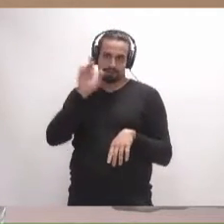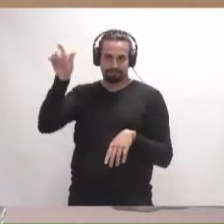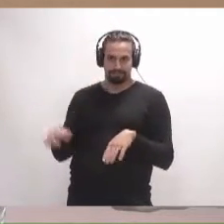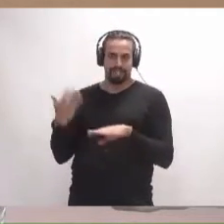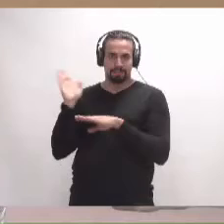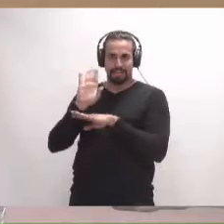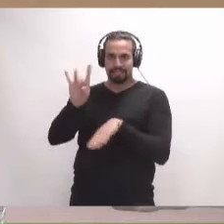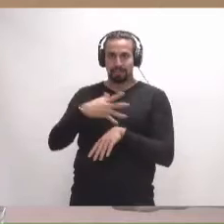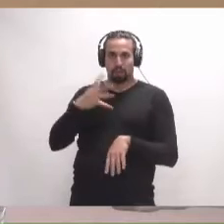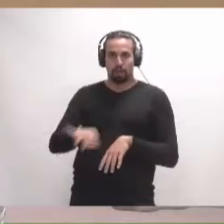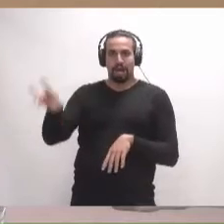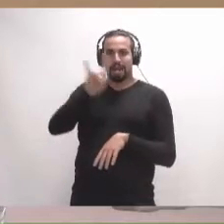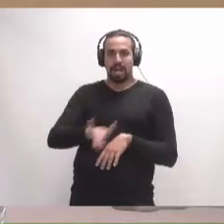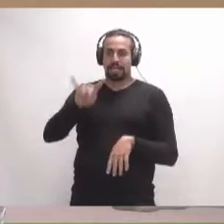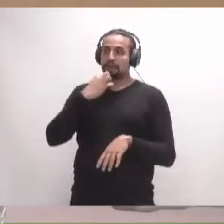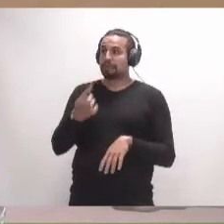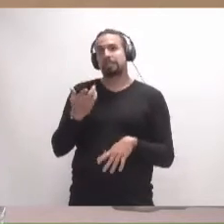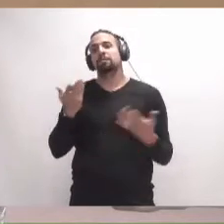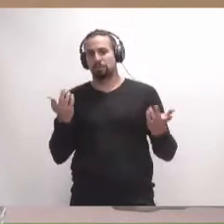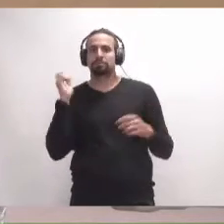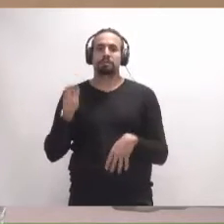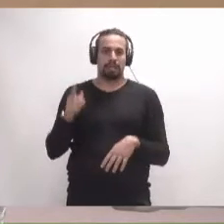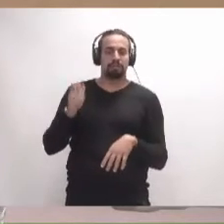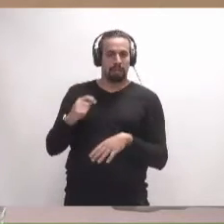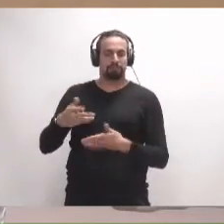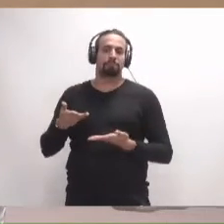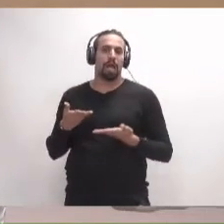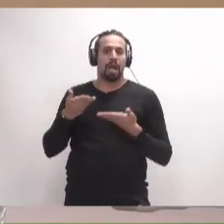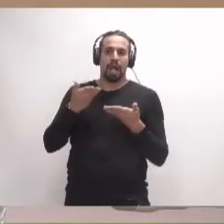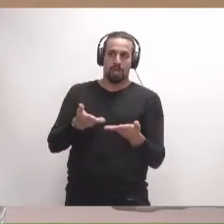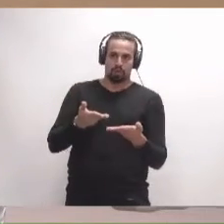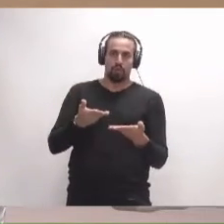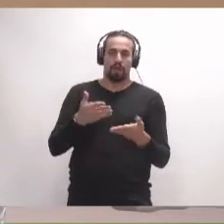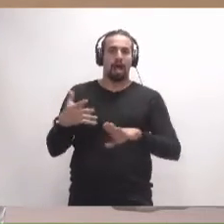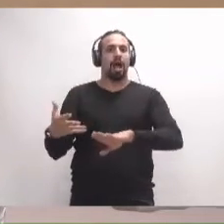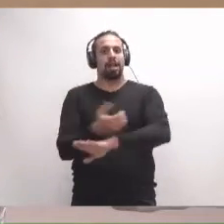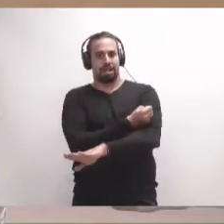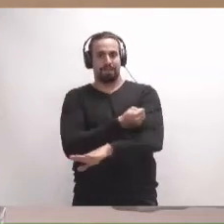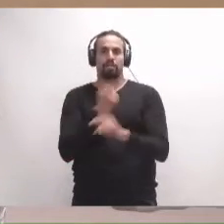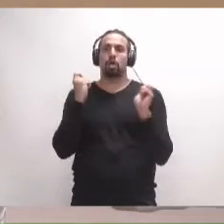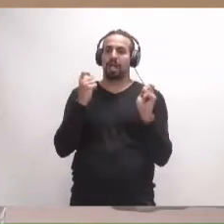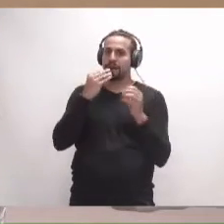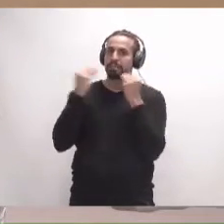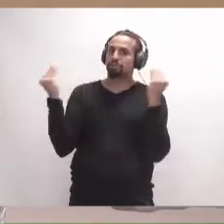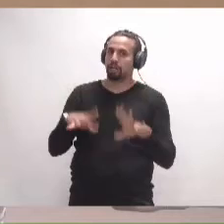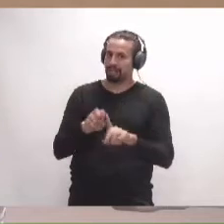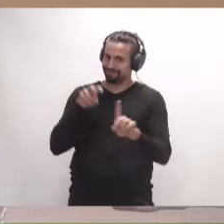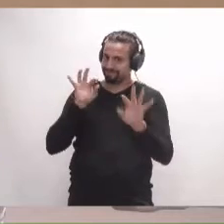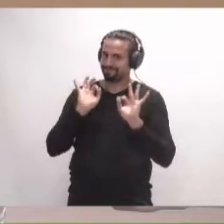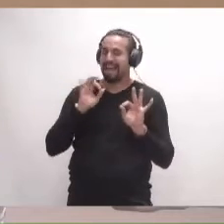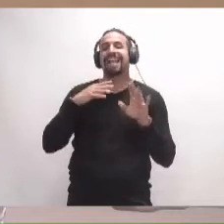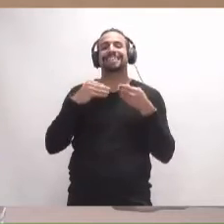representante de Sí Podemos Canarias, bueno, pues ha sido una constante la ayuda de este cabildo históricamente al sector artesanal,